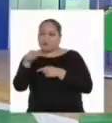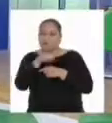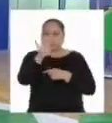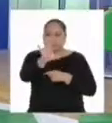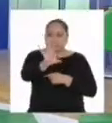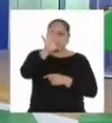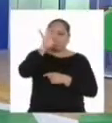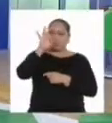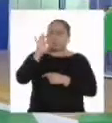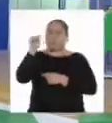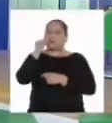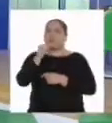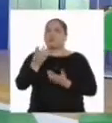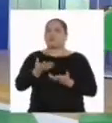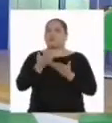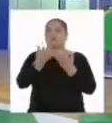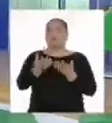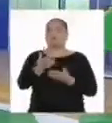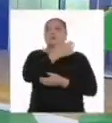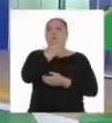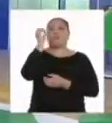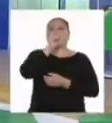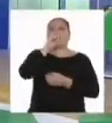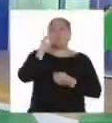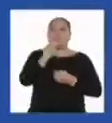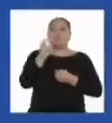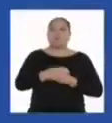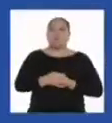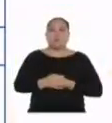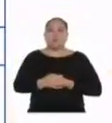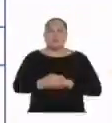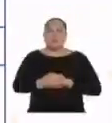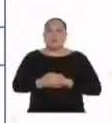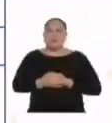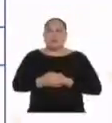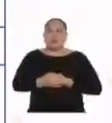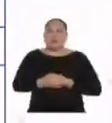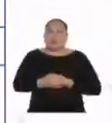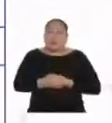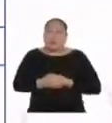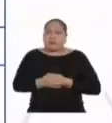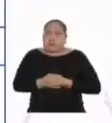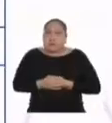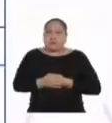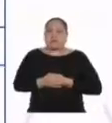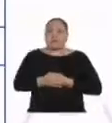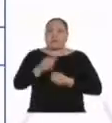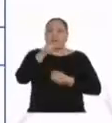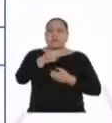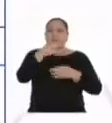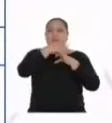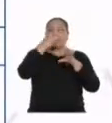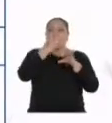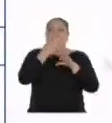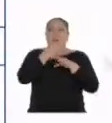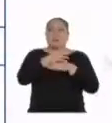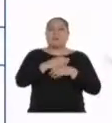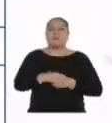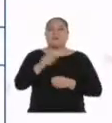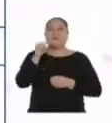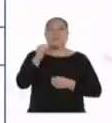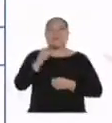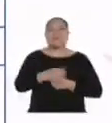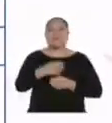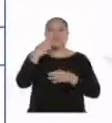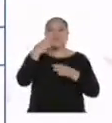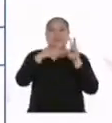finalmente optaron por la que les ofrecía una mejor tasa de interés. En este caso, vemos cómo